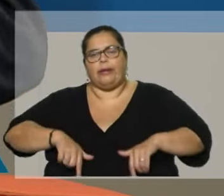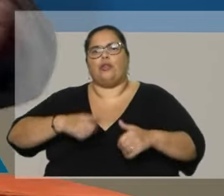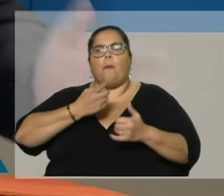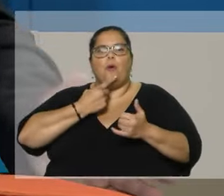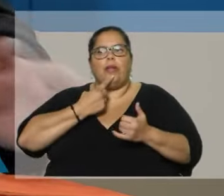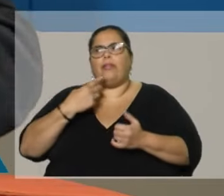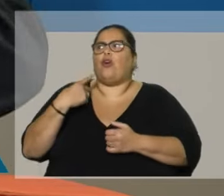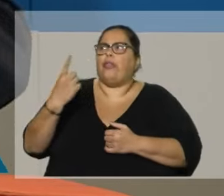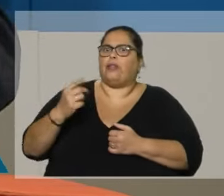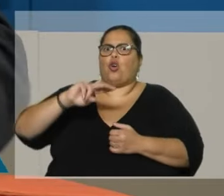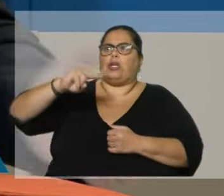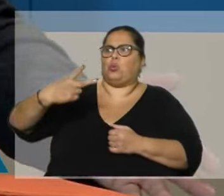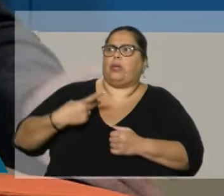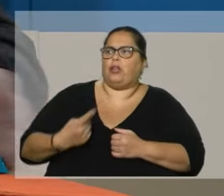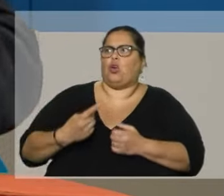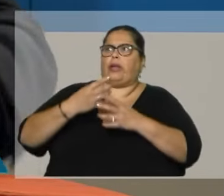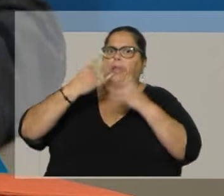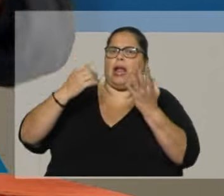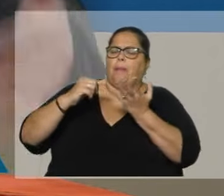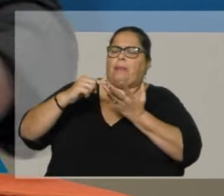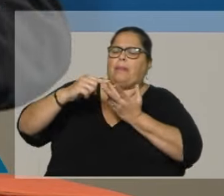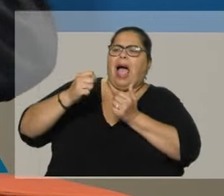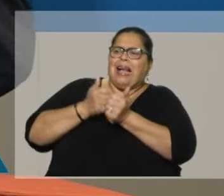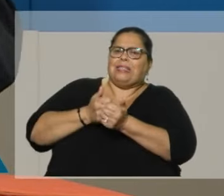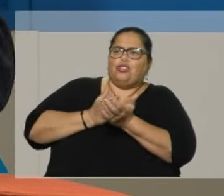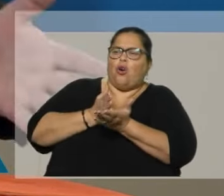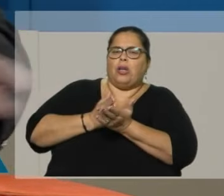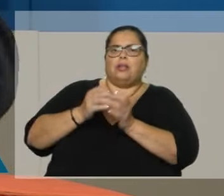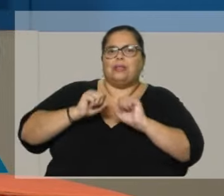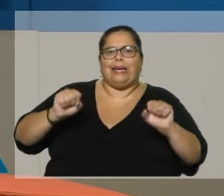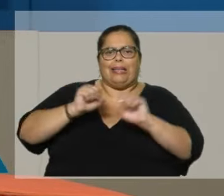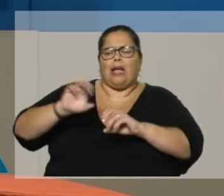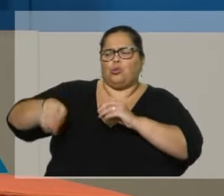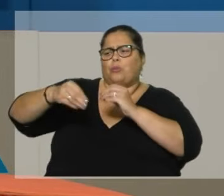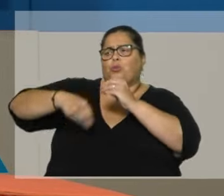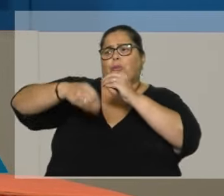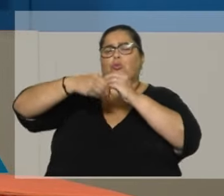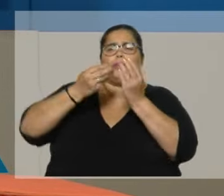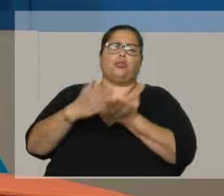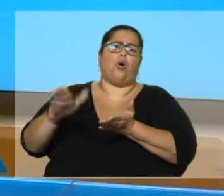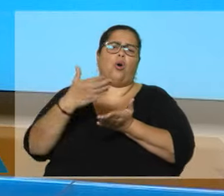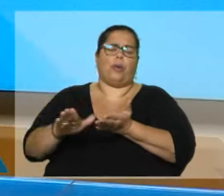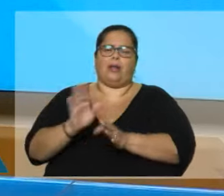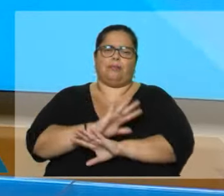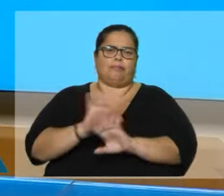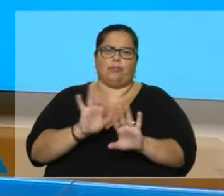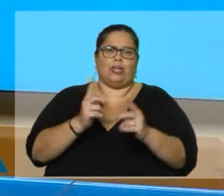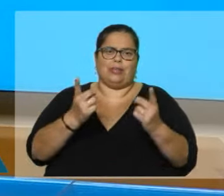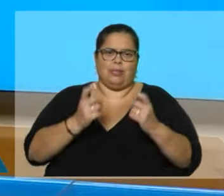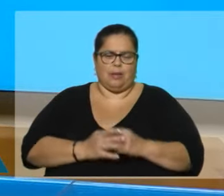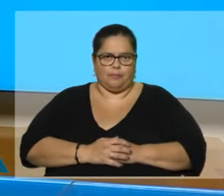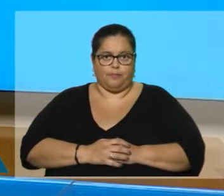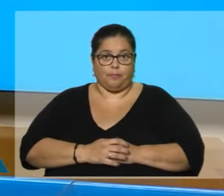generales, subdirectores generales, un montón de asesores, secretarios, mucha gente que sobra. Me quedan dos minutos nada más. Y